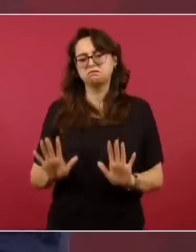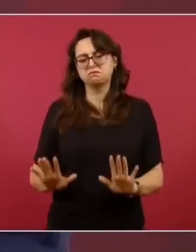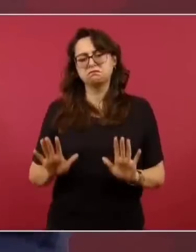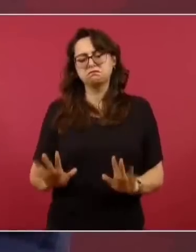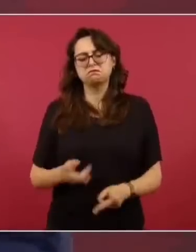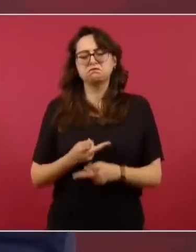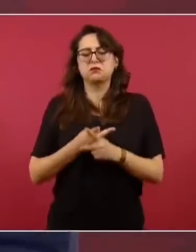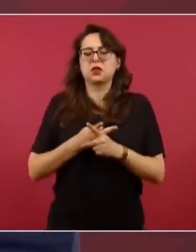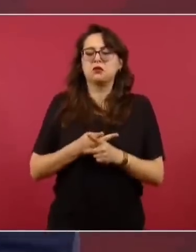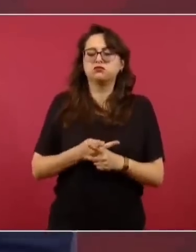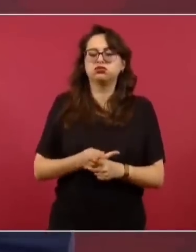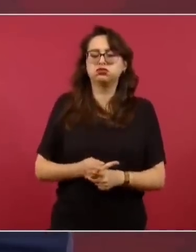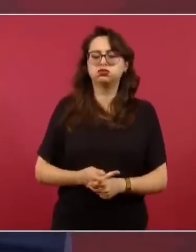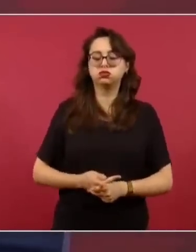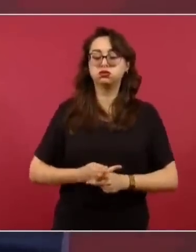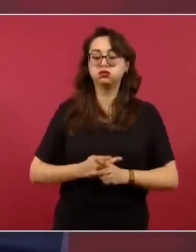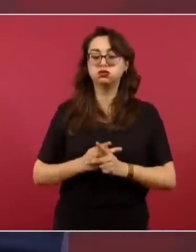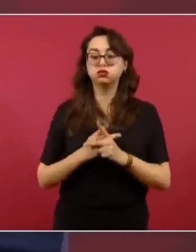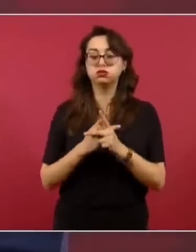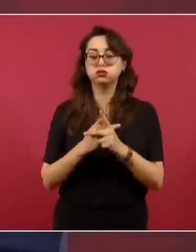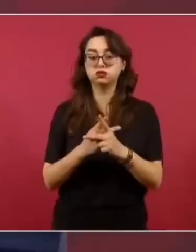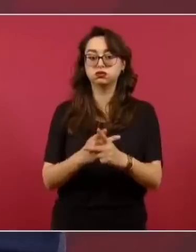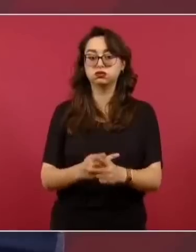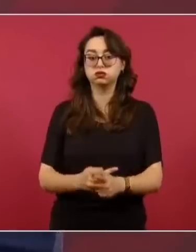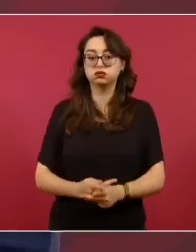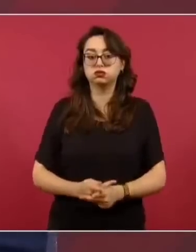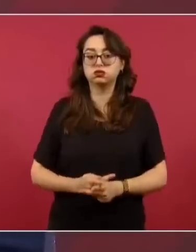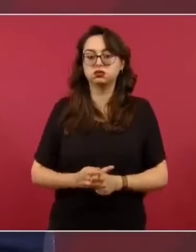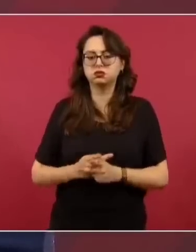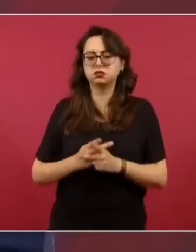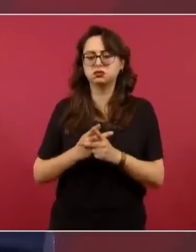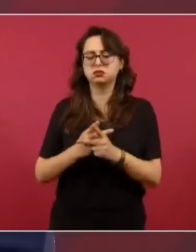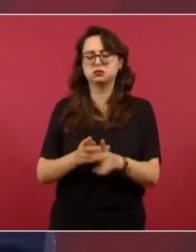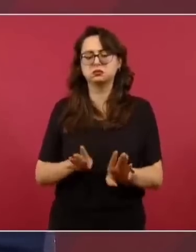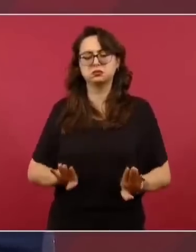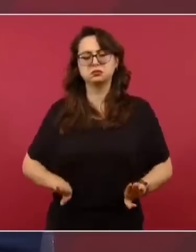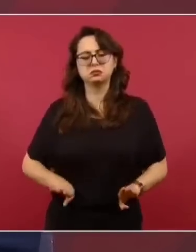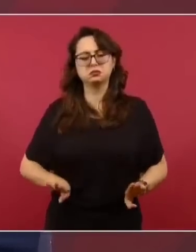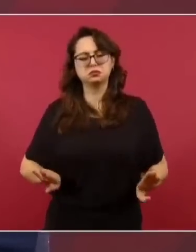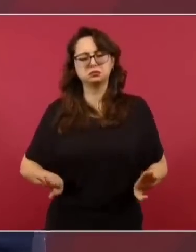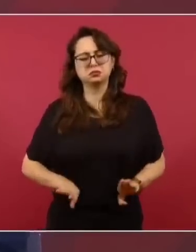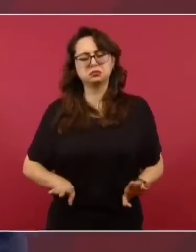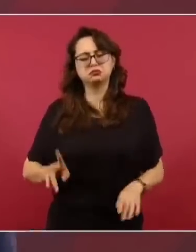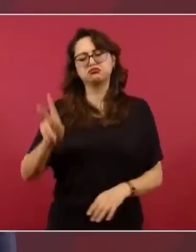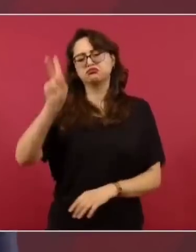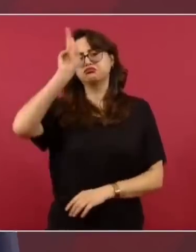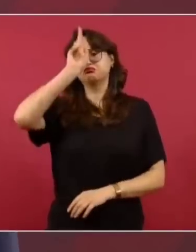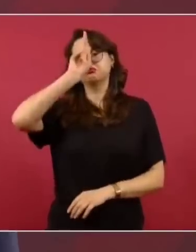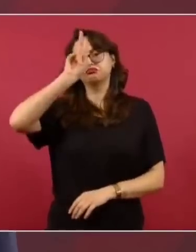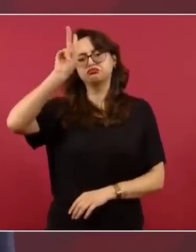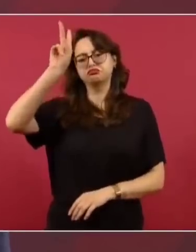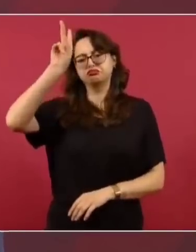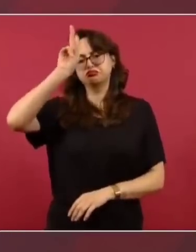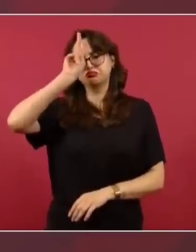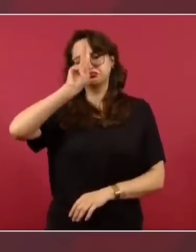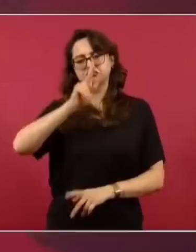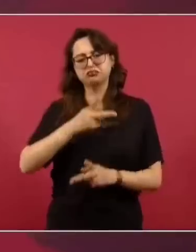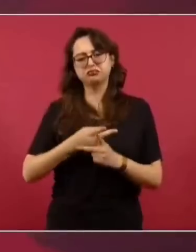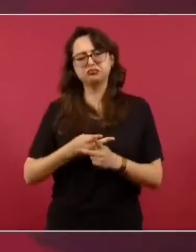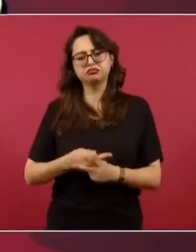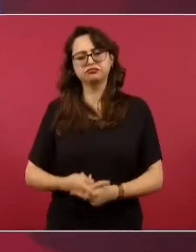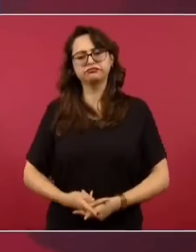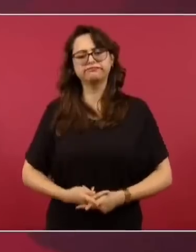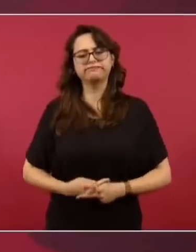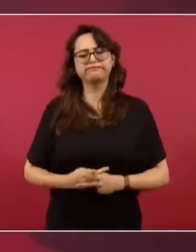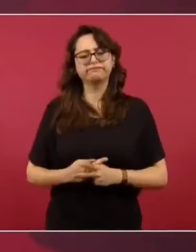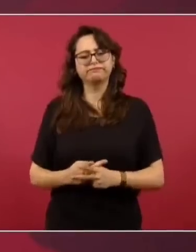prudencia, pero